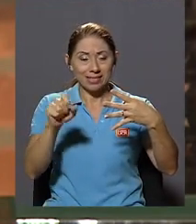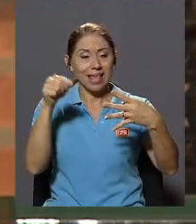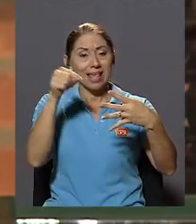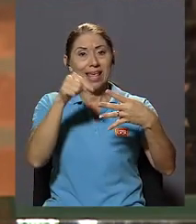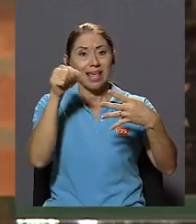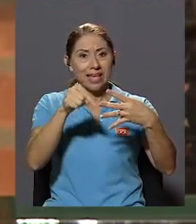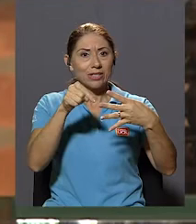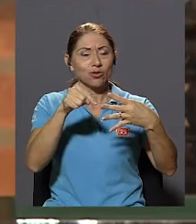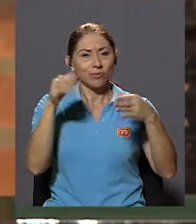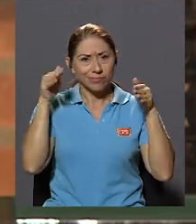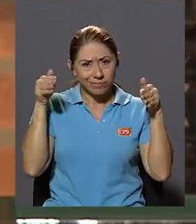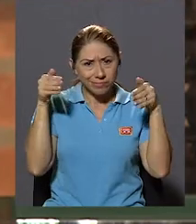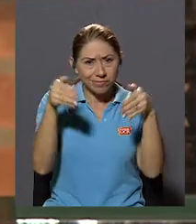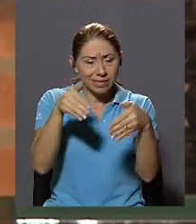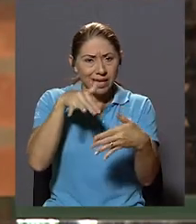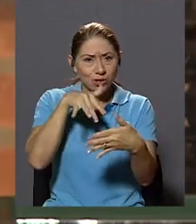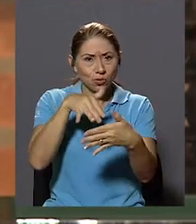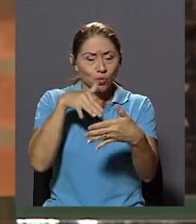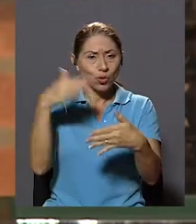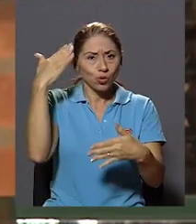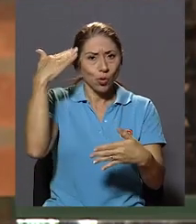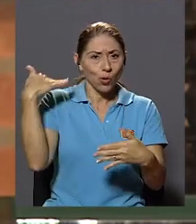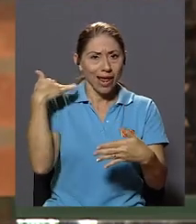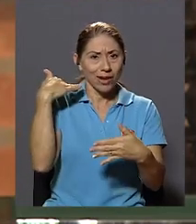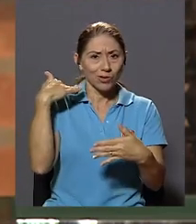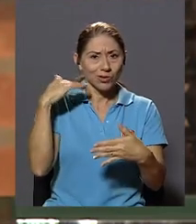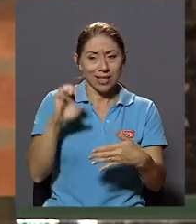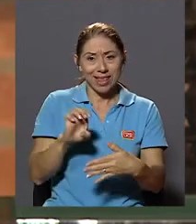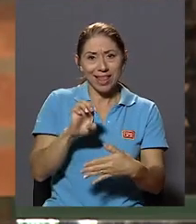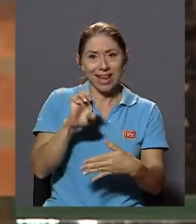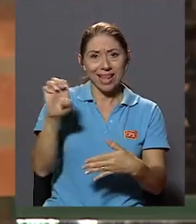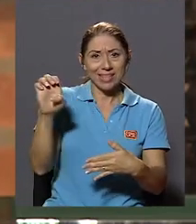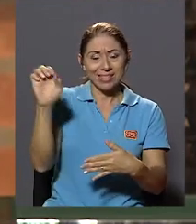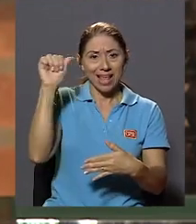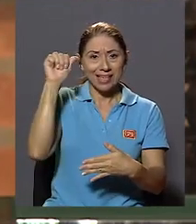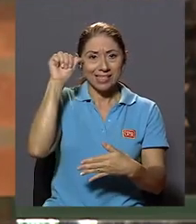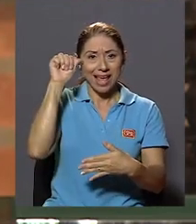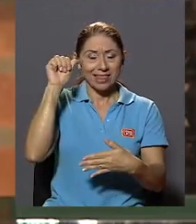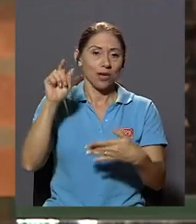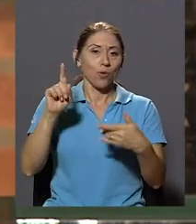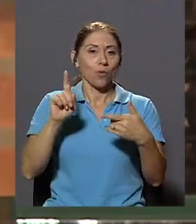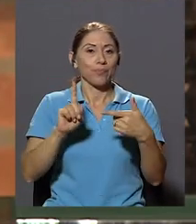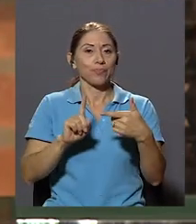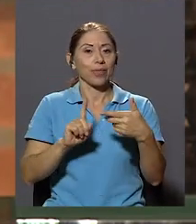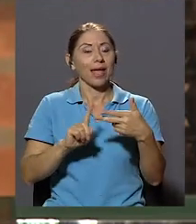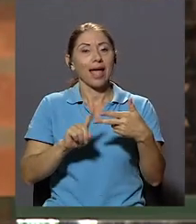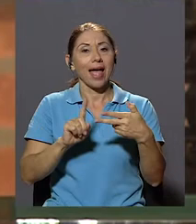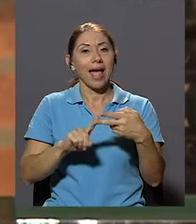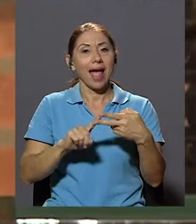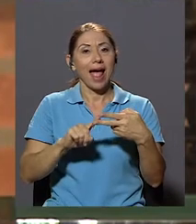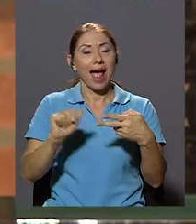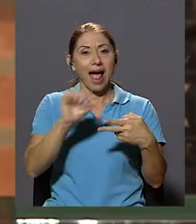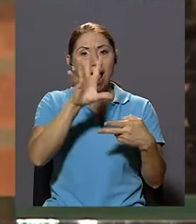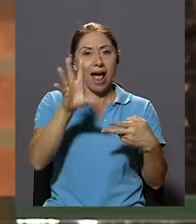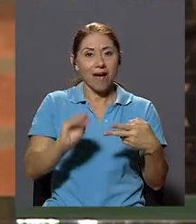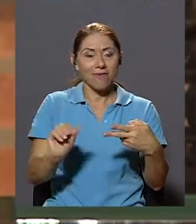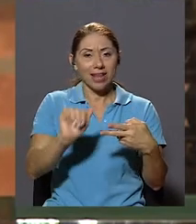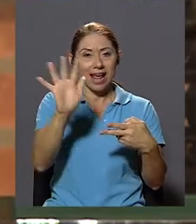los estudios coreanos Y del este asiático Los estudios sobre África y el Caribe